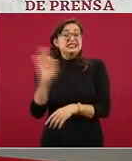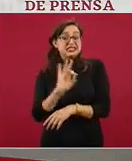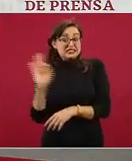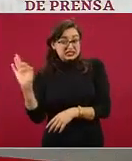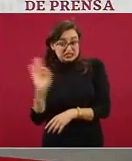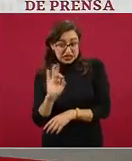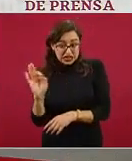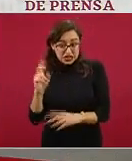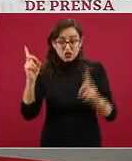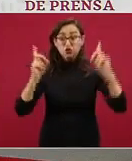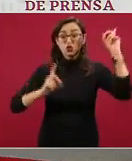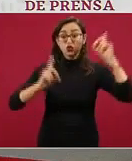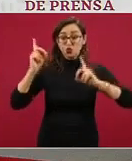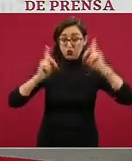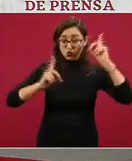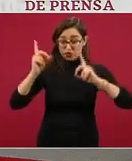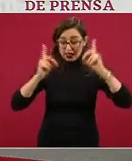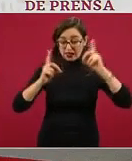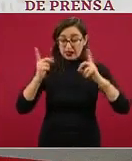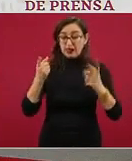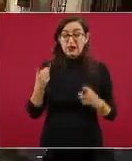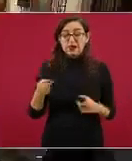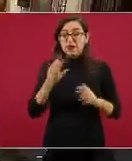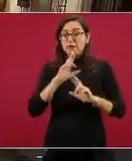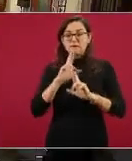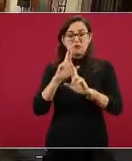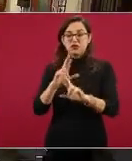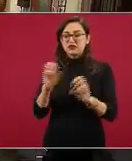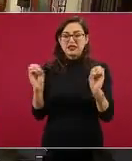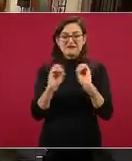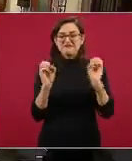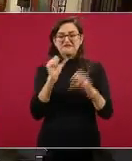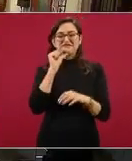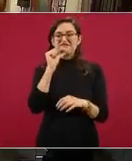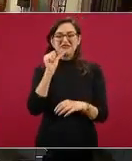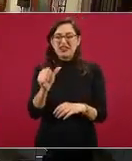que no tienen una posibilidad de resultado. Esto es una